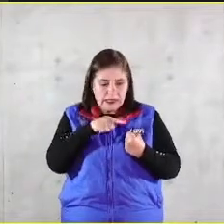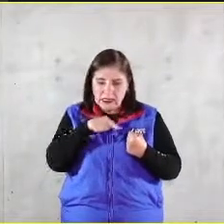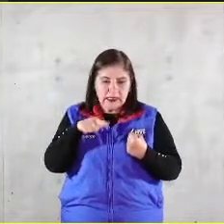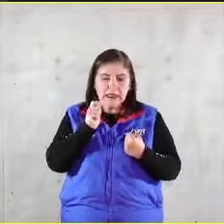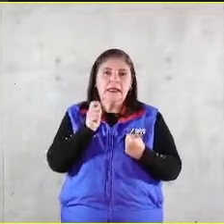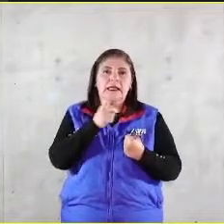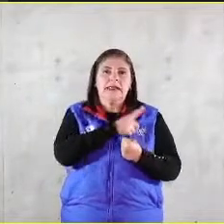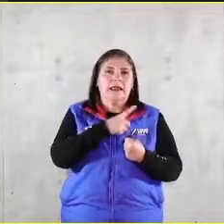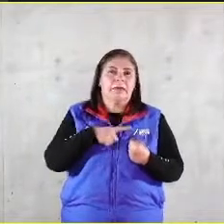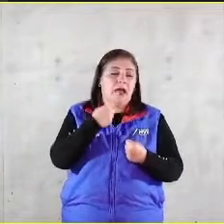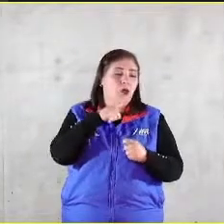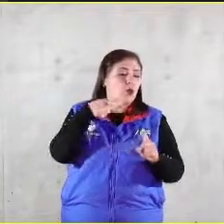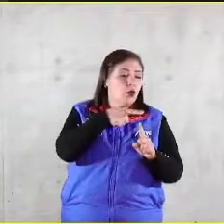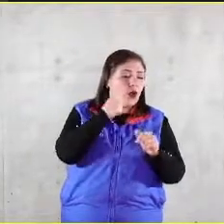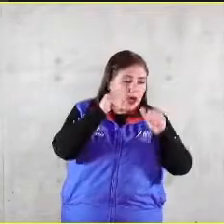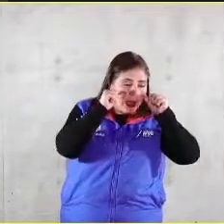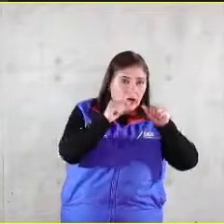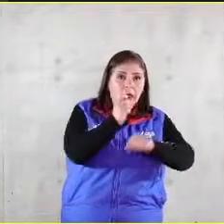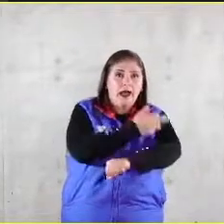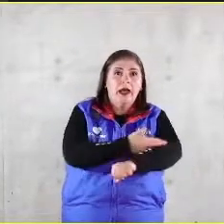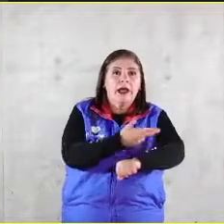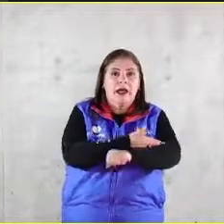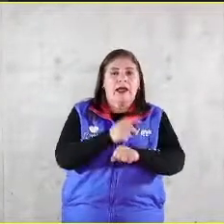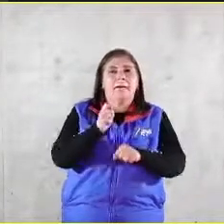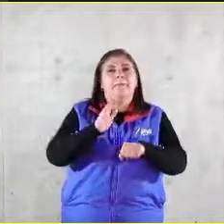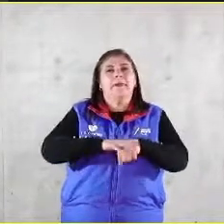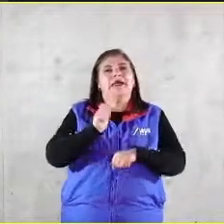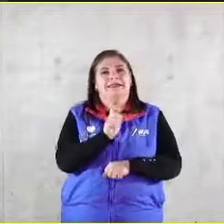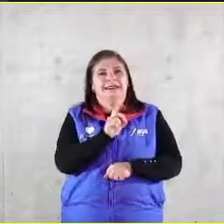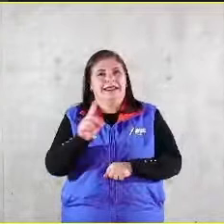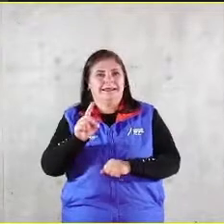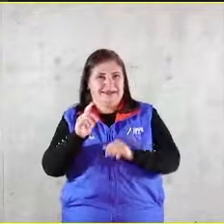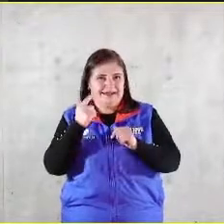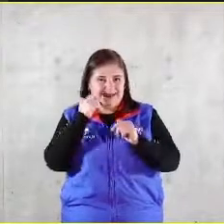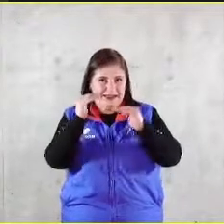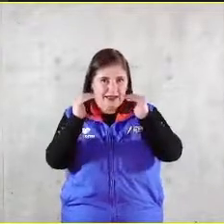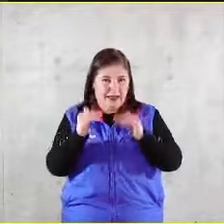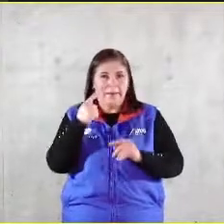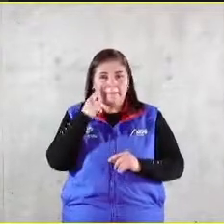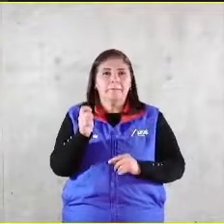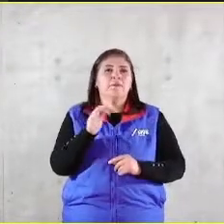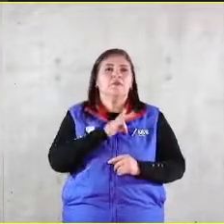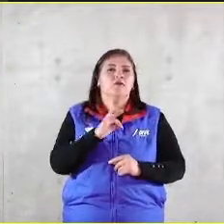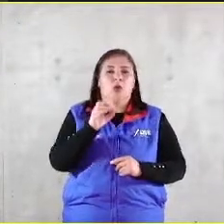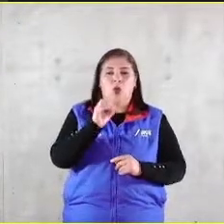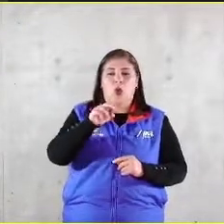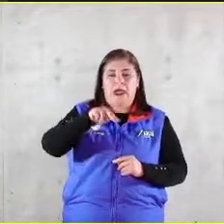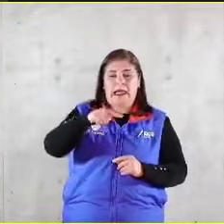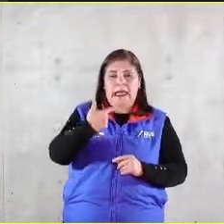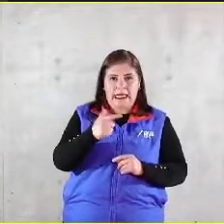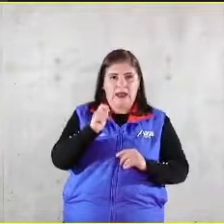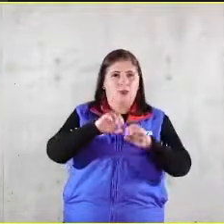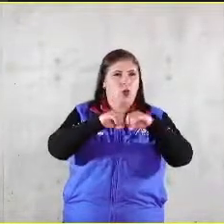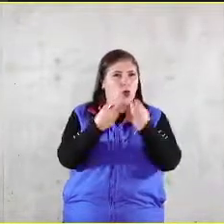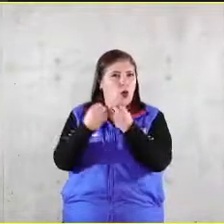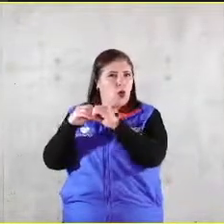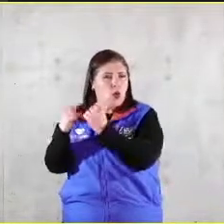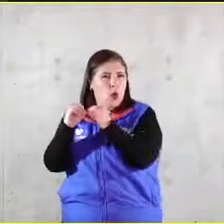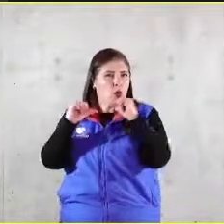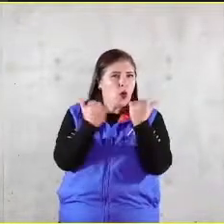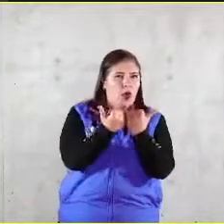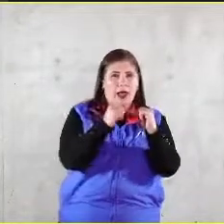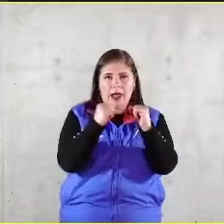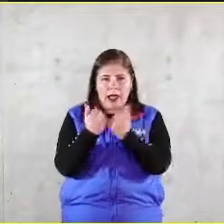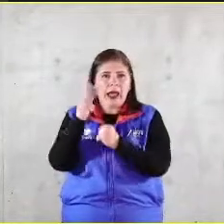una de las partes y sobre todo la parte derecha sobre todo las ONGs las instituciones que no tienen fines de